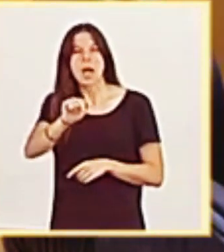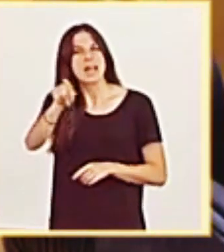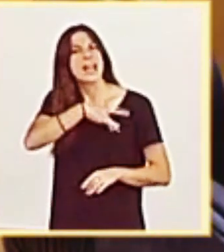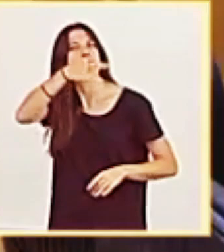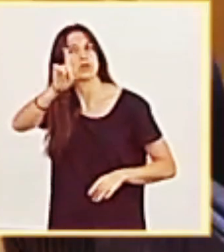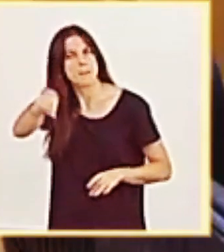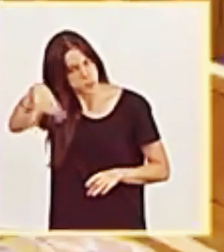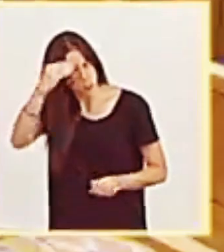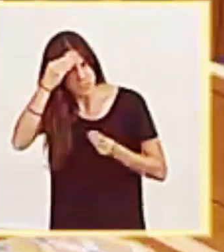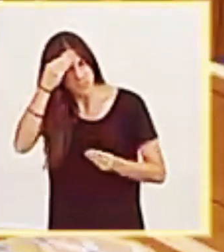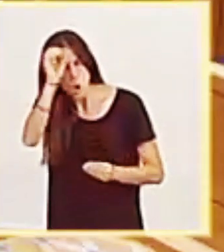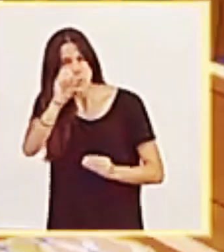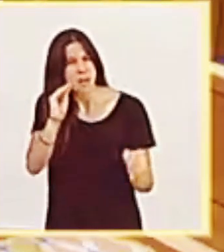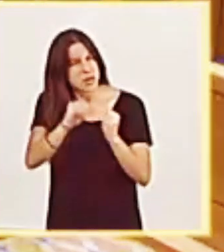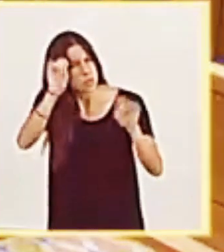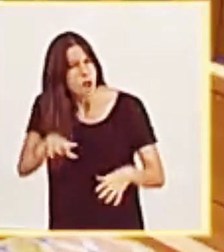¿Perdieron la voz?